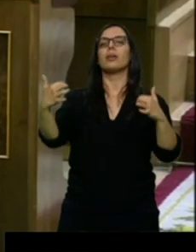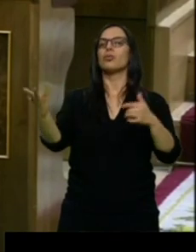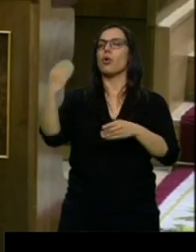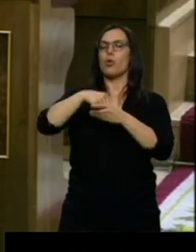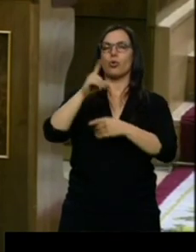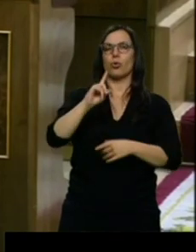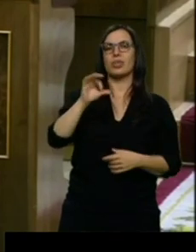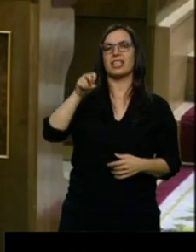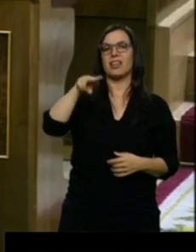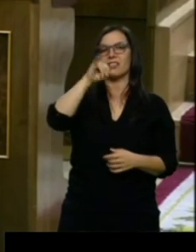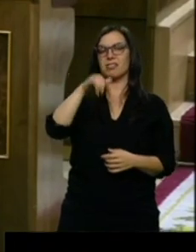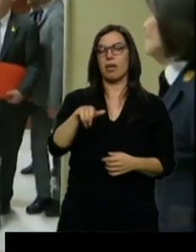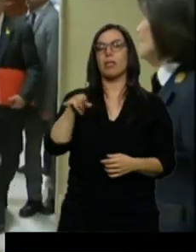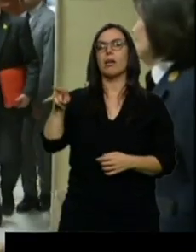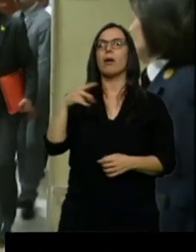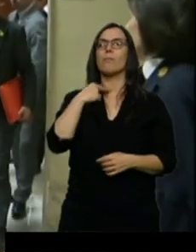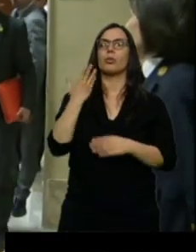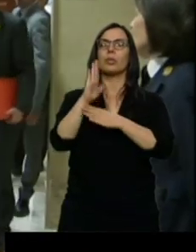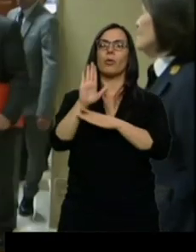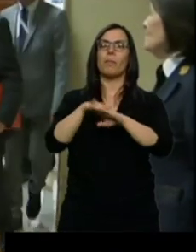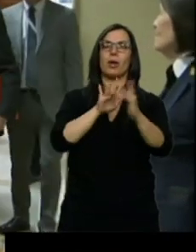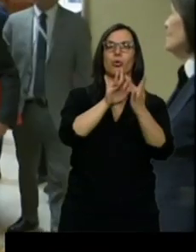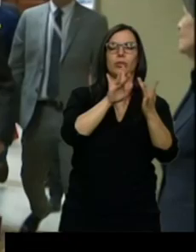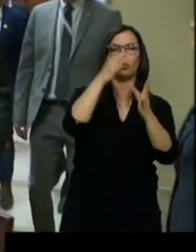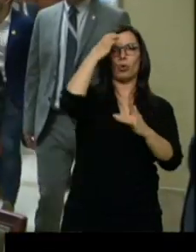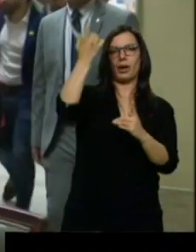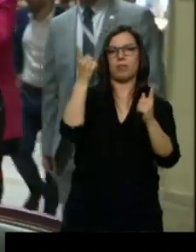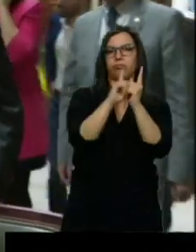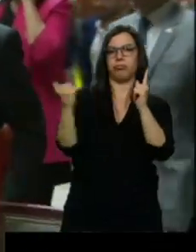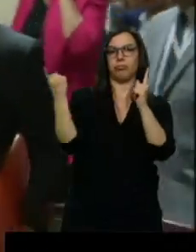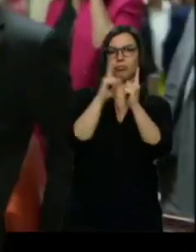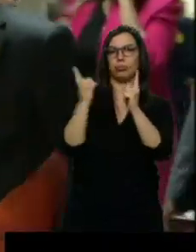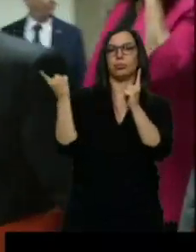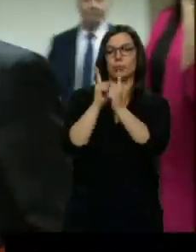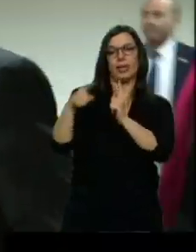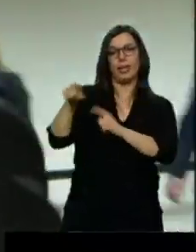portavoces que irán a la ronda de contactos con el Rey como pretendían los independentistas.